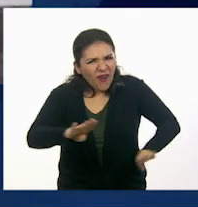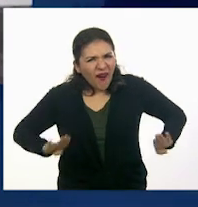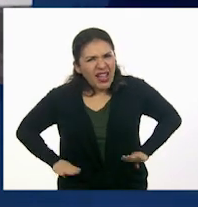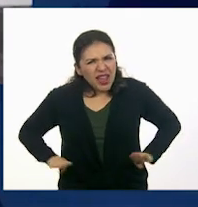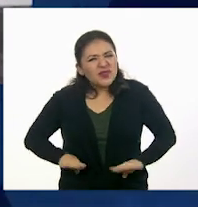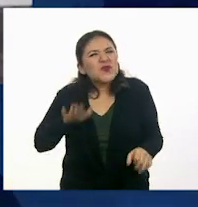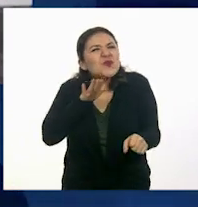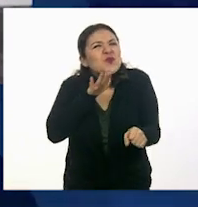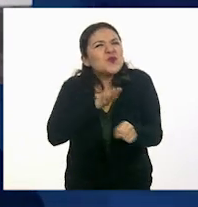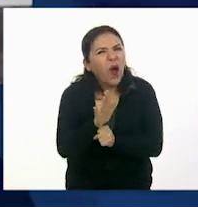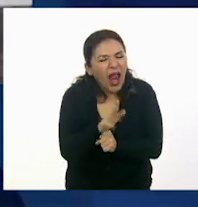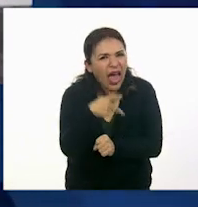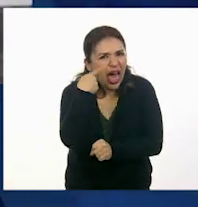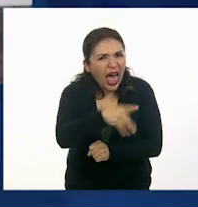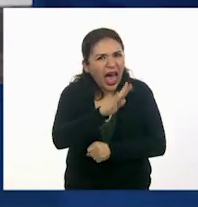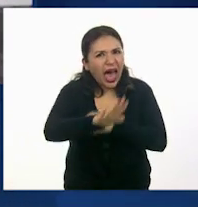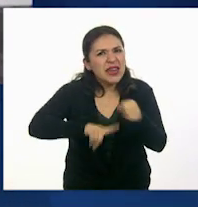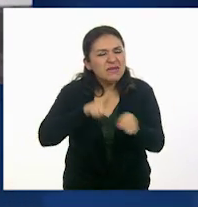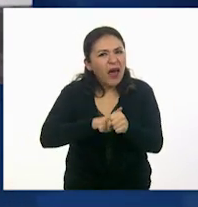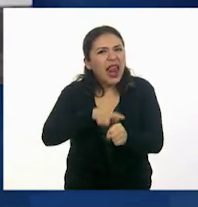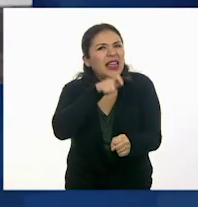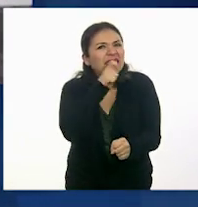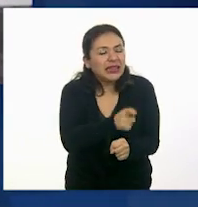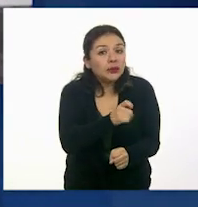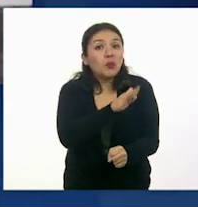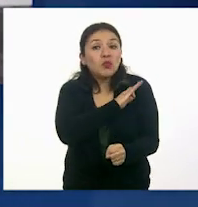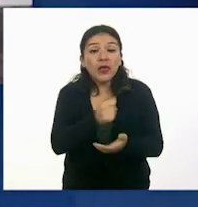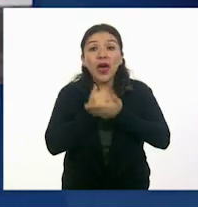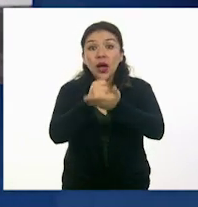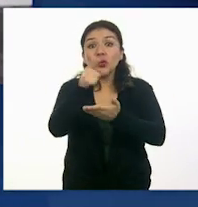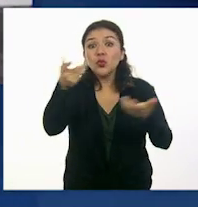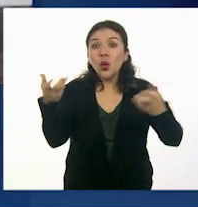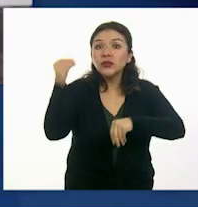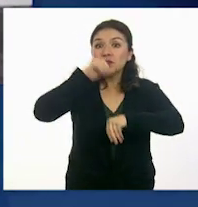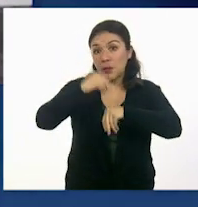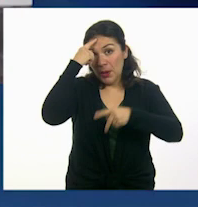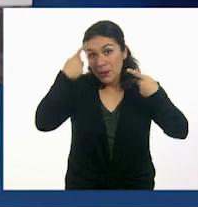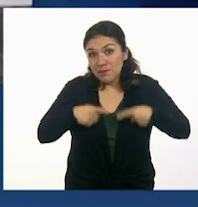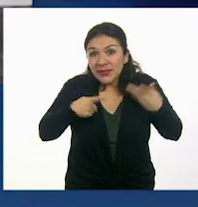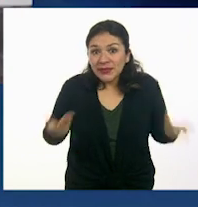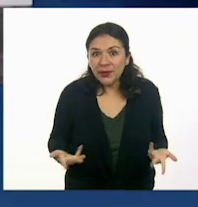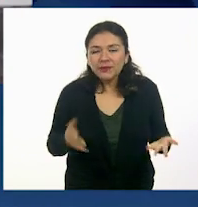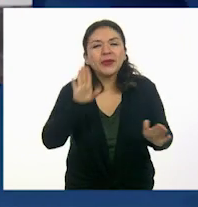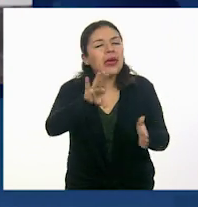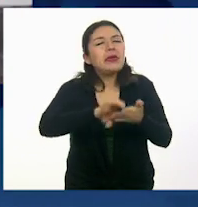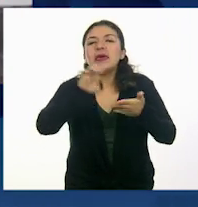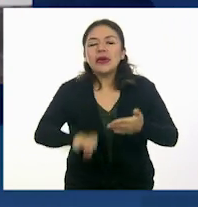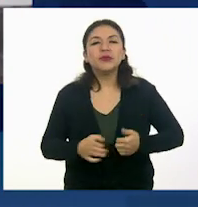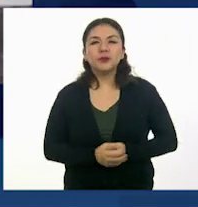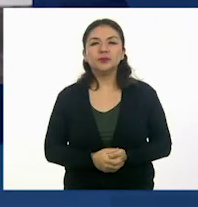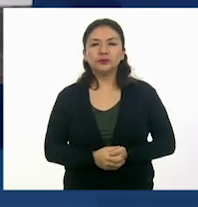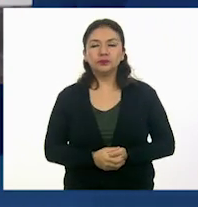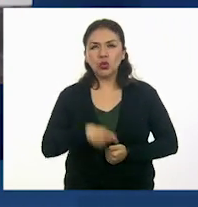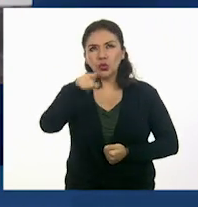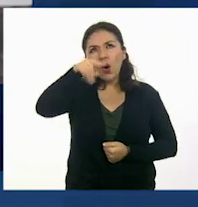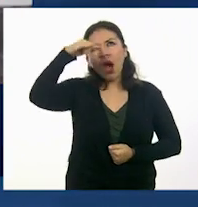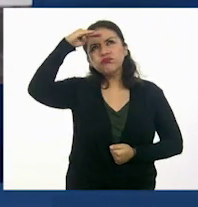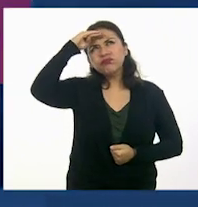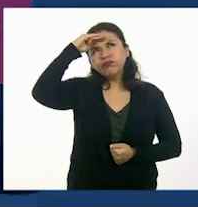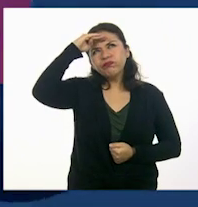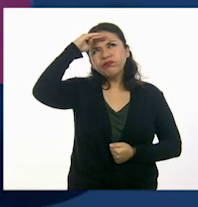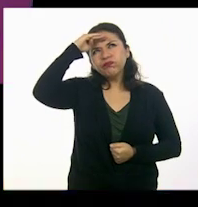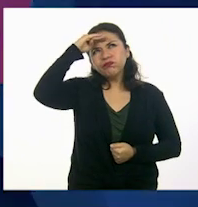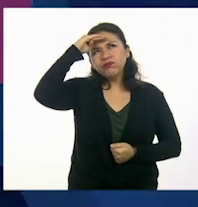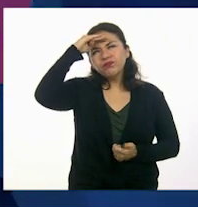característicos del animal que te pueden ayudar a construir tus personajes. Por ejemplo, si piensas en